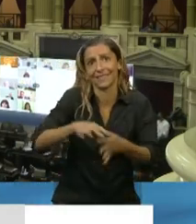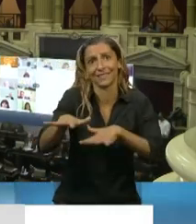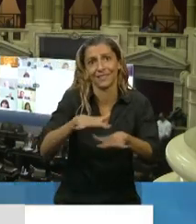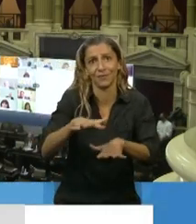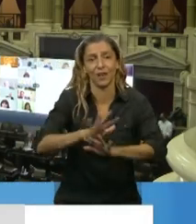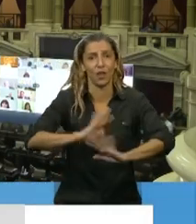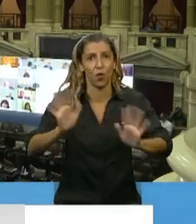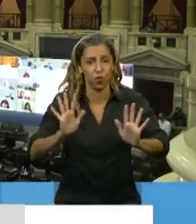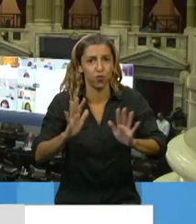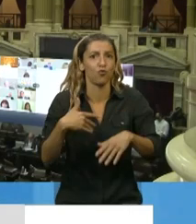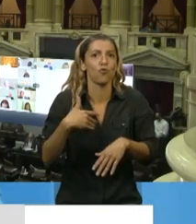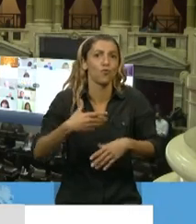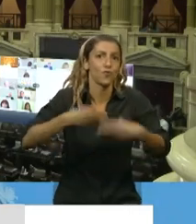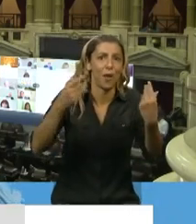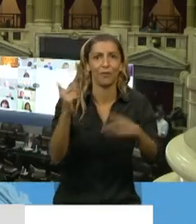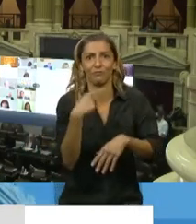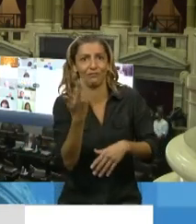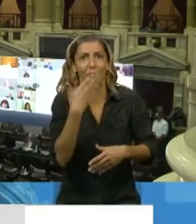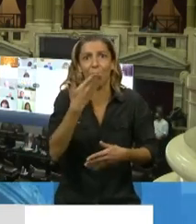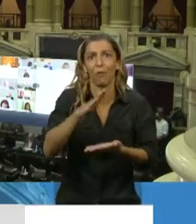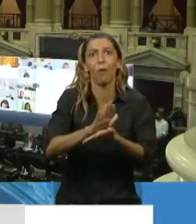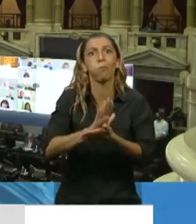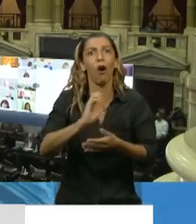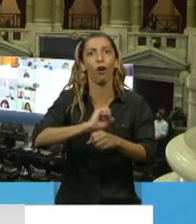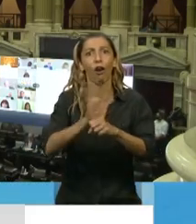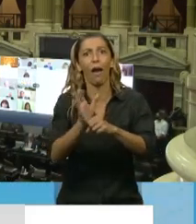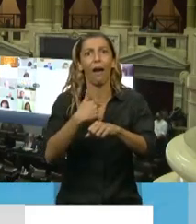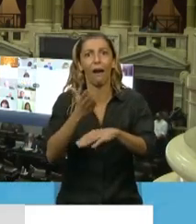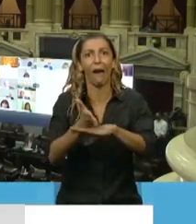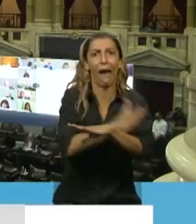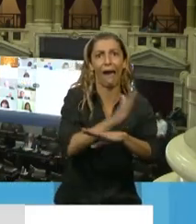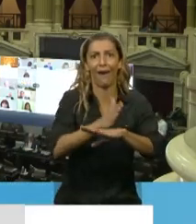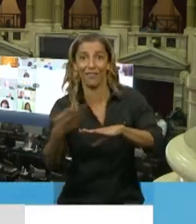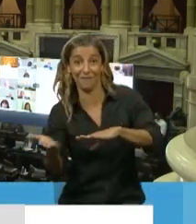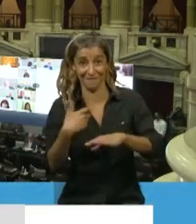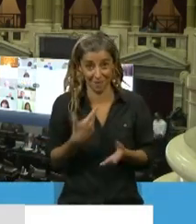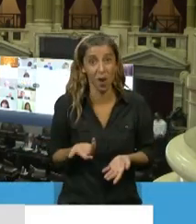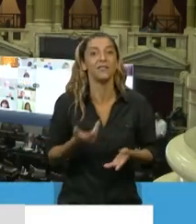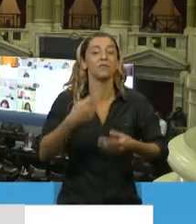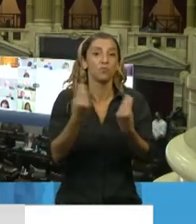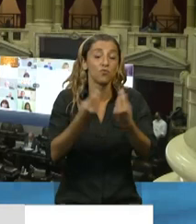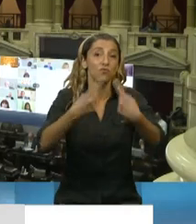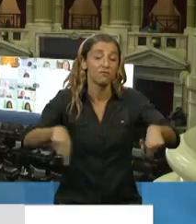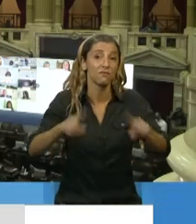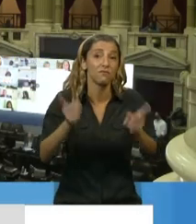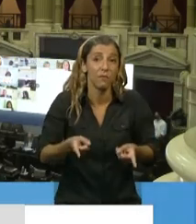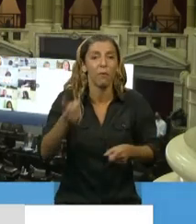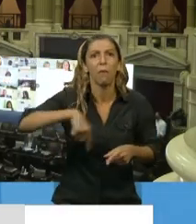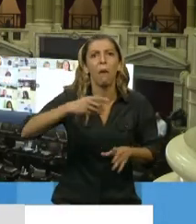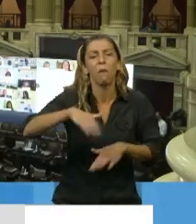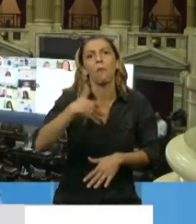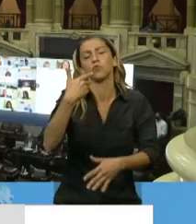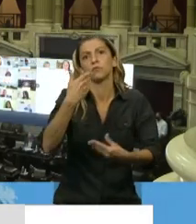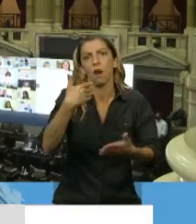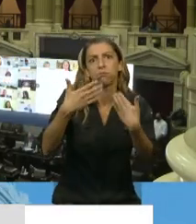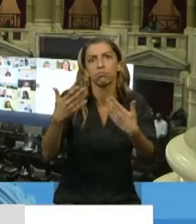cosas que ya se están poniendo en discusión, inclusive vivir aglomerados en las grandes ciudades, la globalización de las empresas y el problema que tuvieron